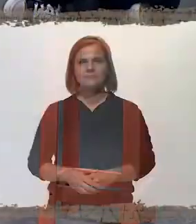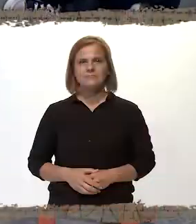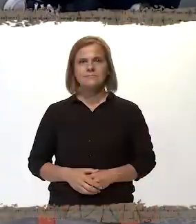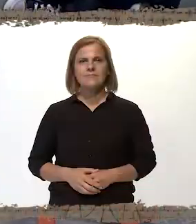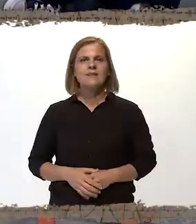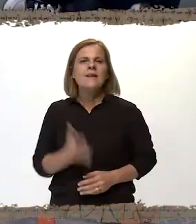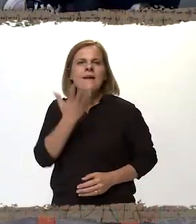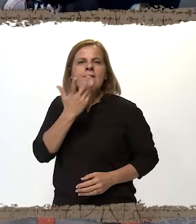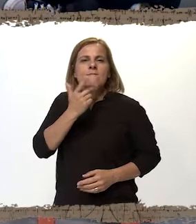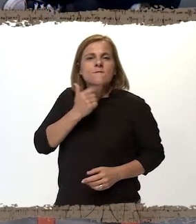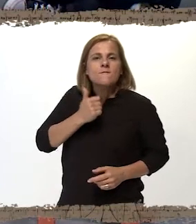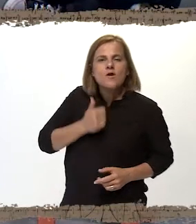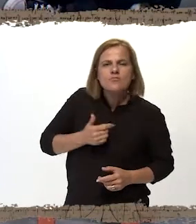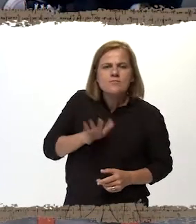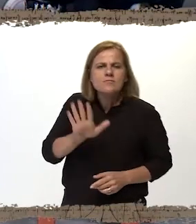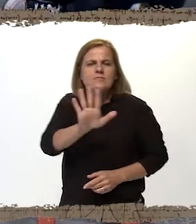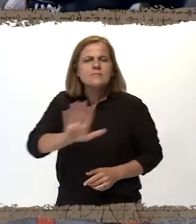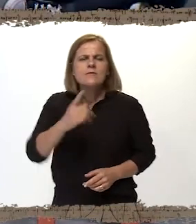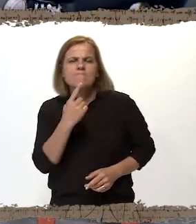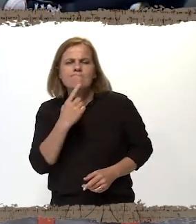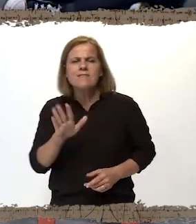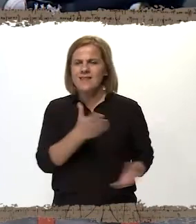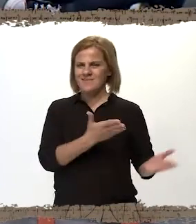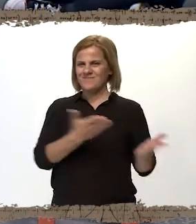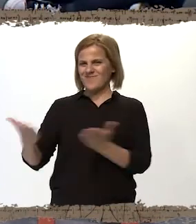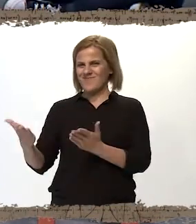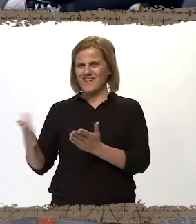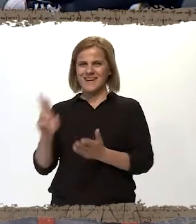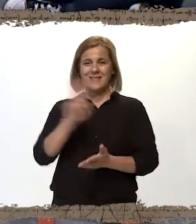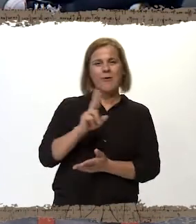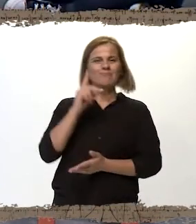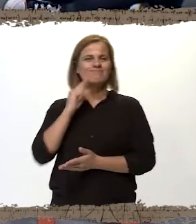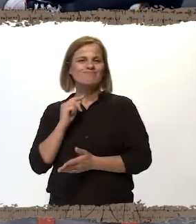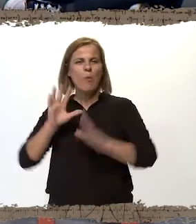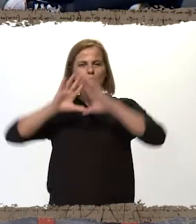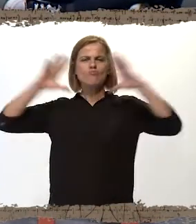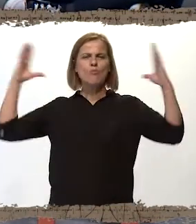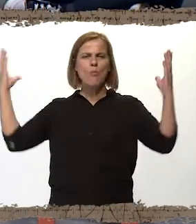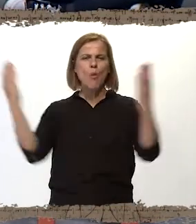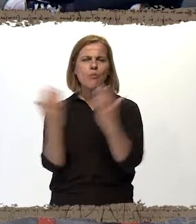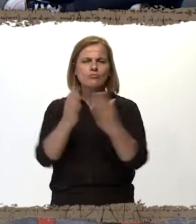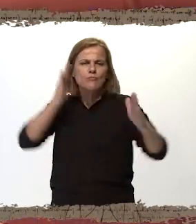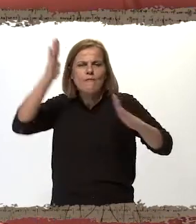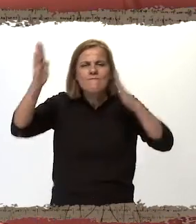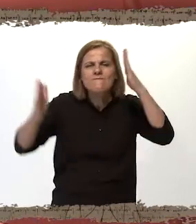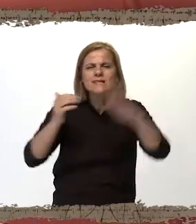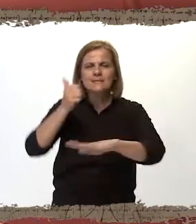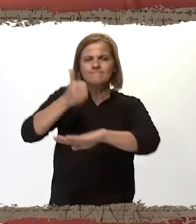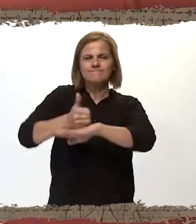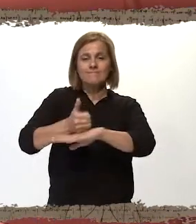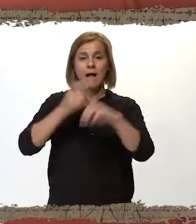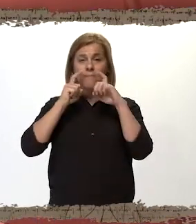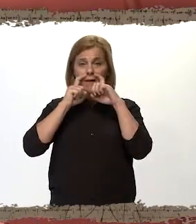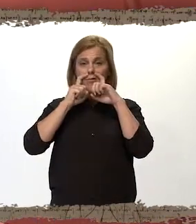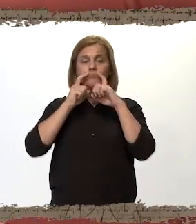Amantes del misterio de todo el planeta, bienvenidos y bienvenidas a Mundo Fascinante con el Dr. Alfredo. En el programa de hoy